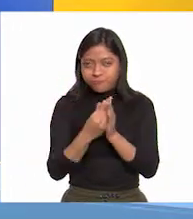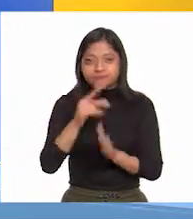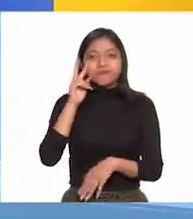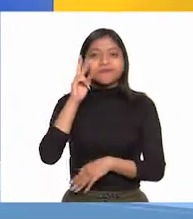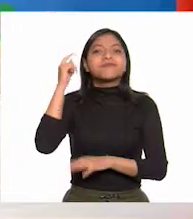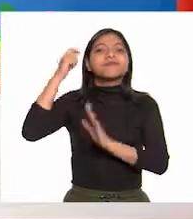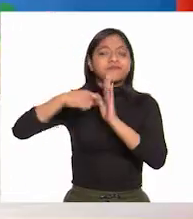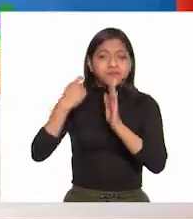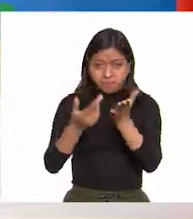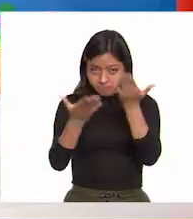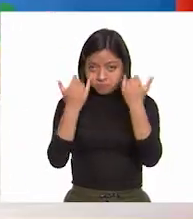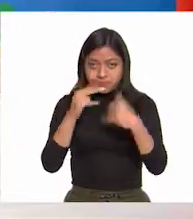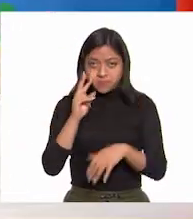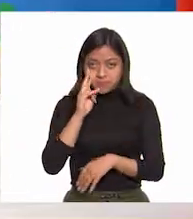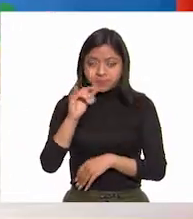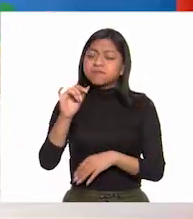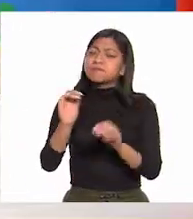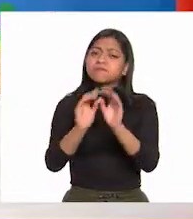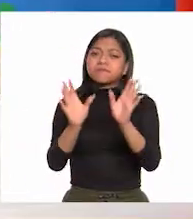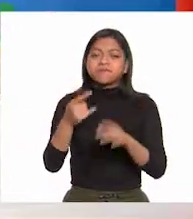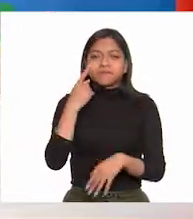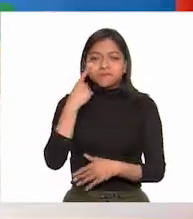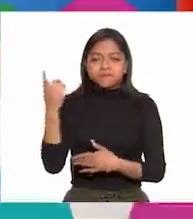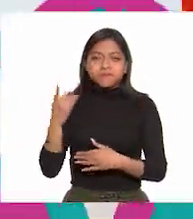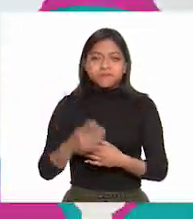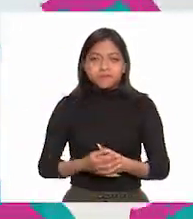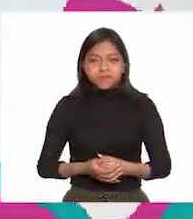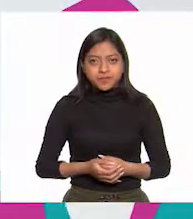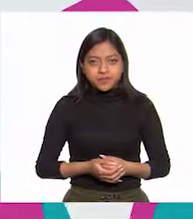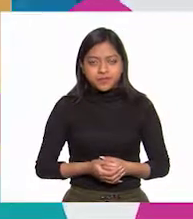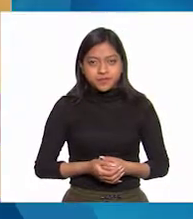video? ¡Claro, maestra! ¡Adelante con el video!